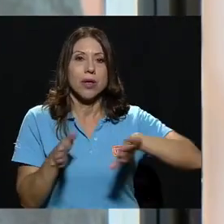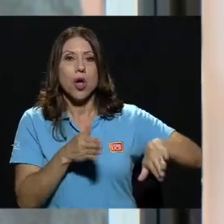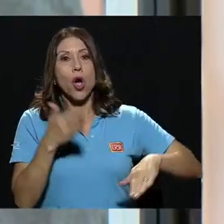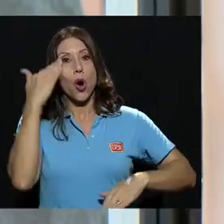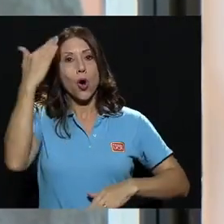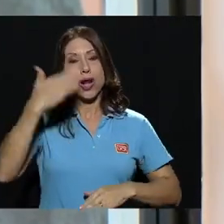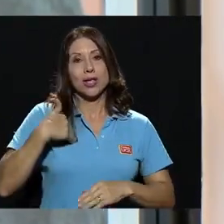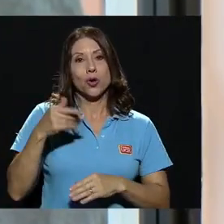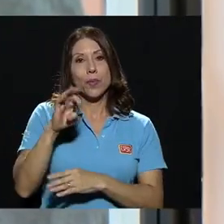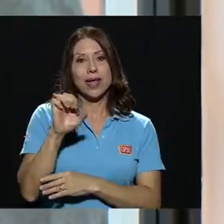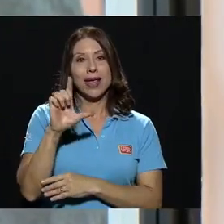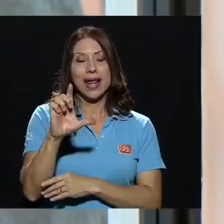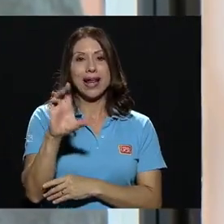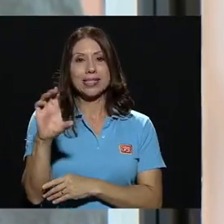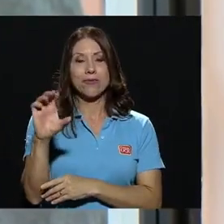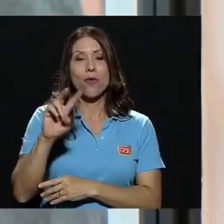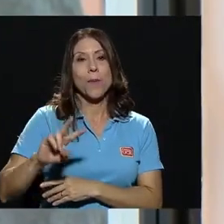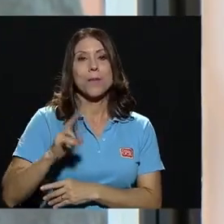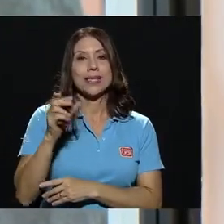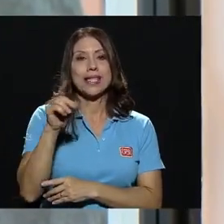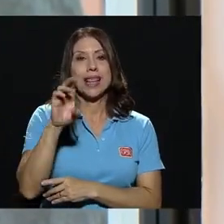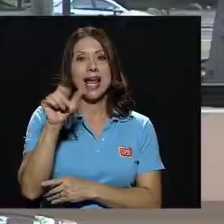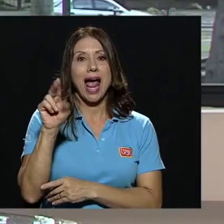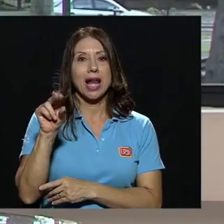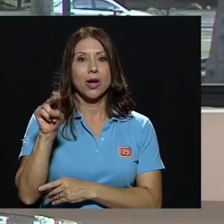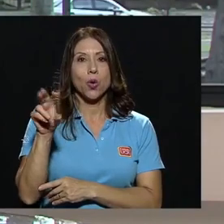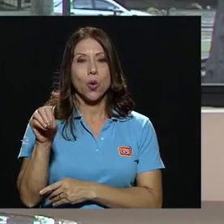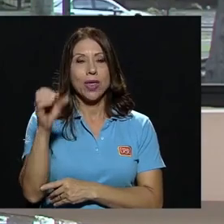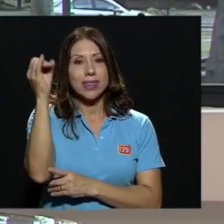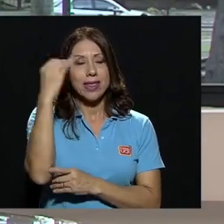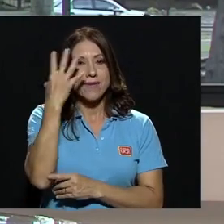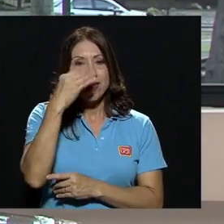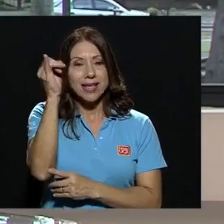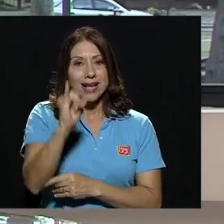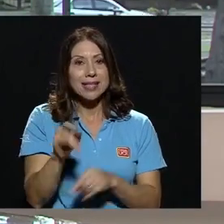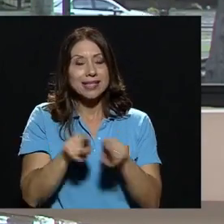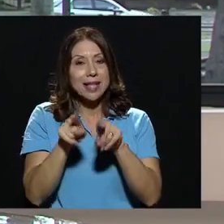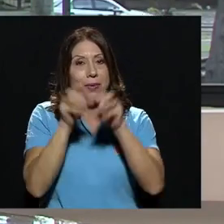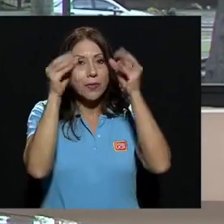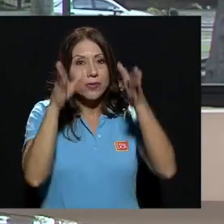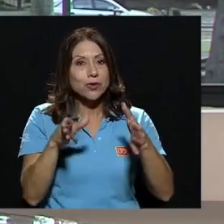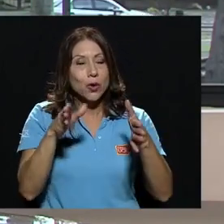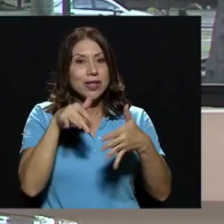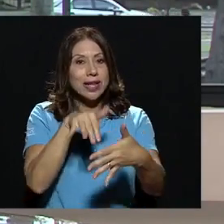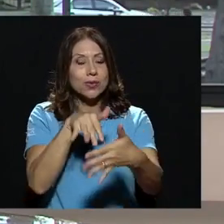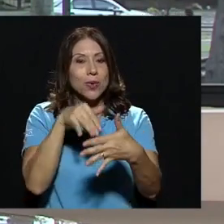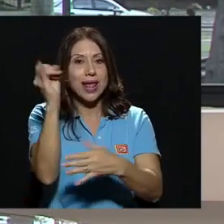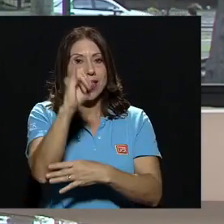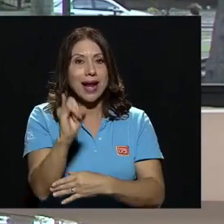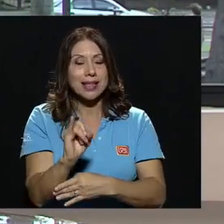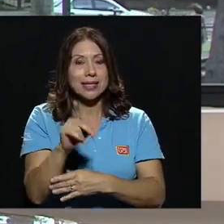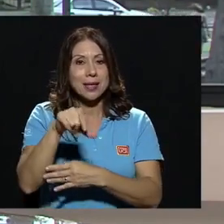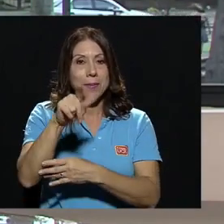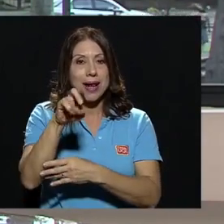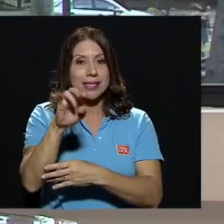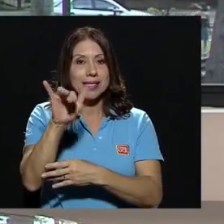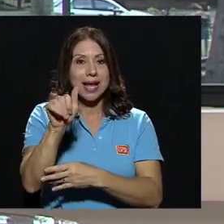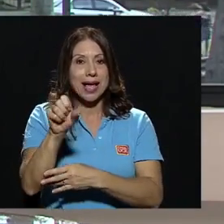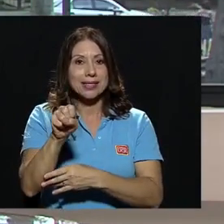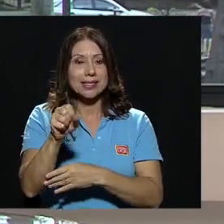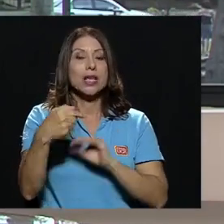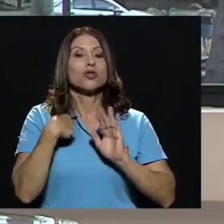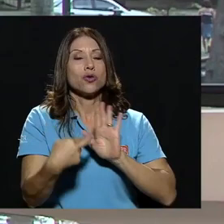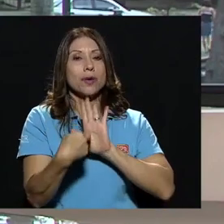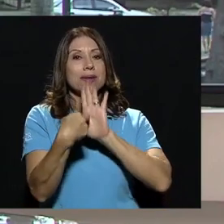Casafont, vicedecano de Bellas Artes y también profesor de la Escuela de Artes Plásticas. Represento al área de Artes y Letras.